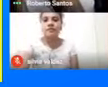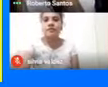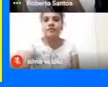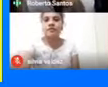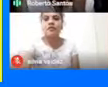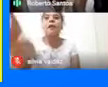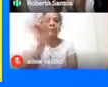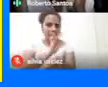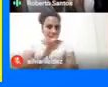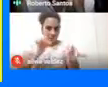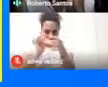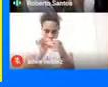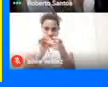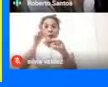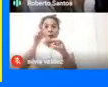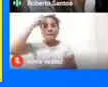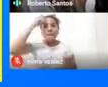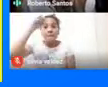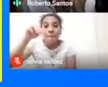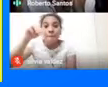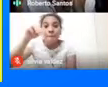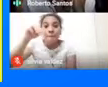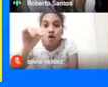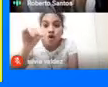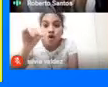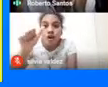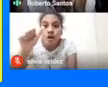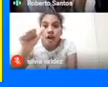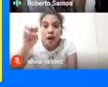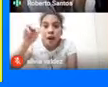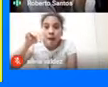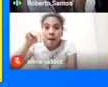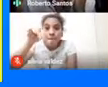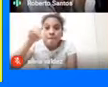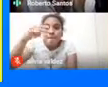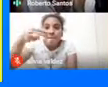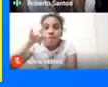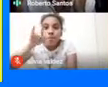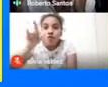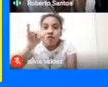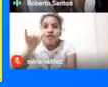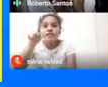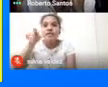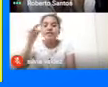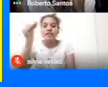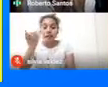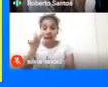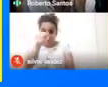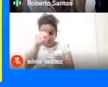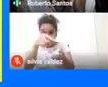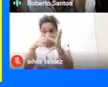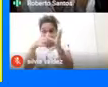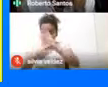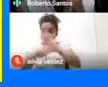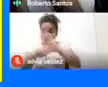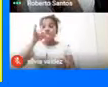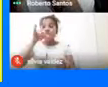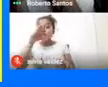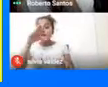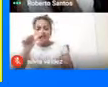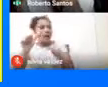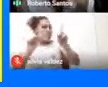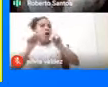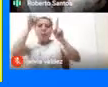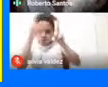Perfecto Memoria Muisca Pero es Muisca Escrito Como se debe Escribir En lengua Muisca